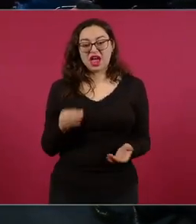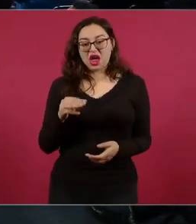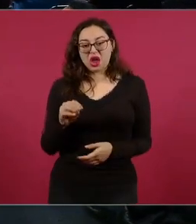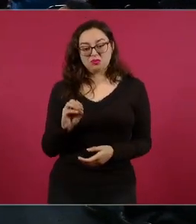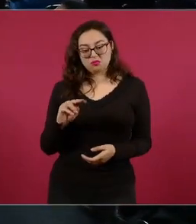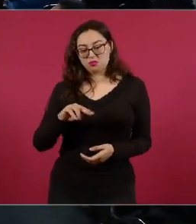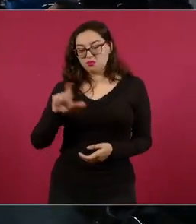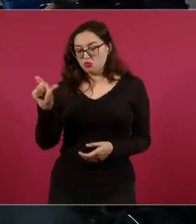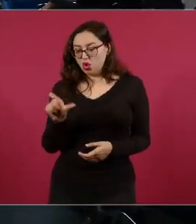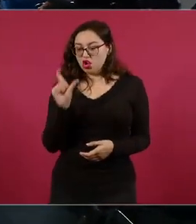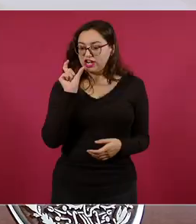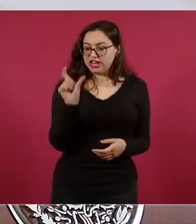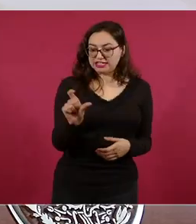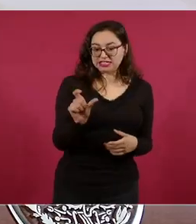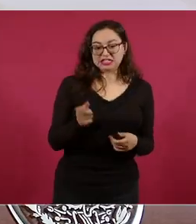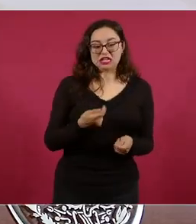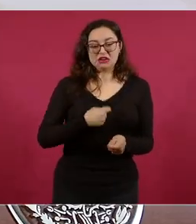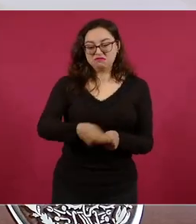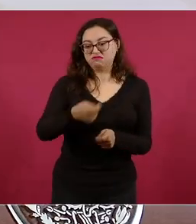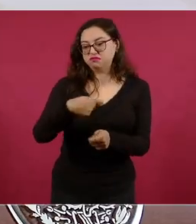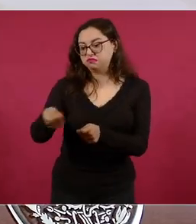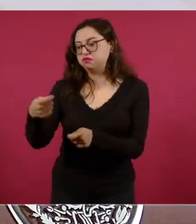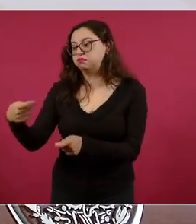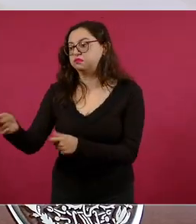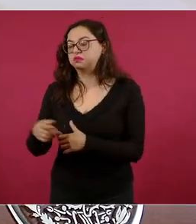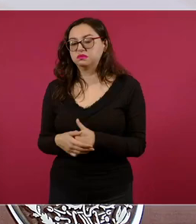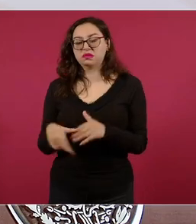Mónex, tarjeta soriana,